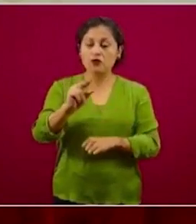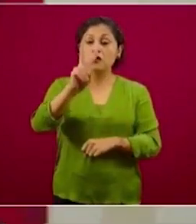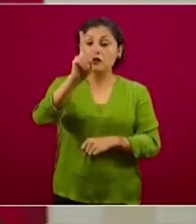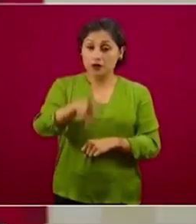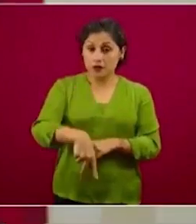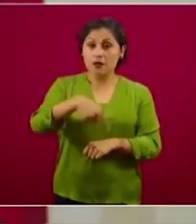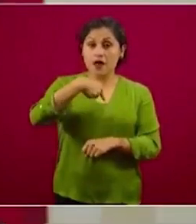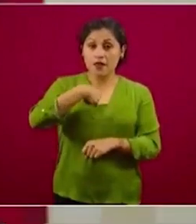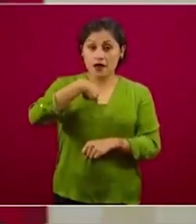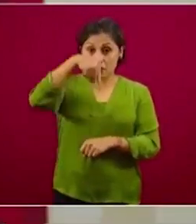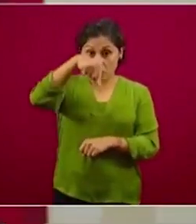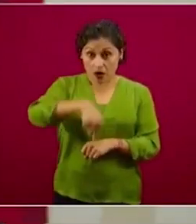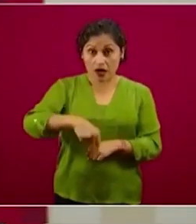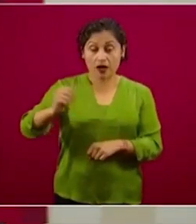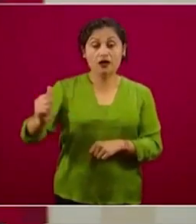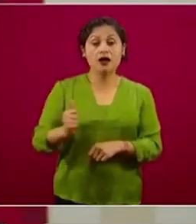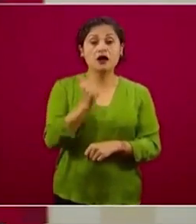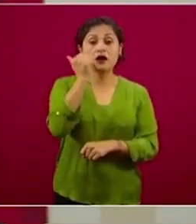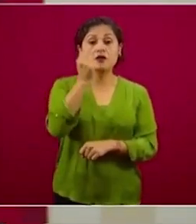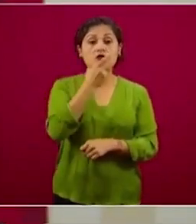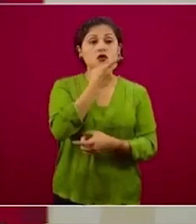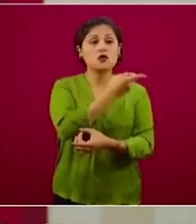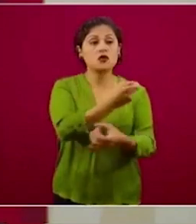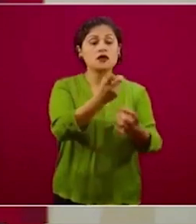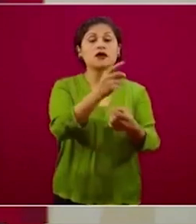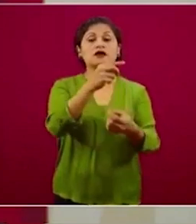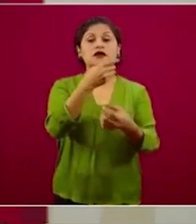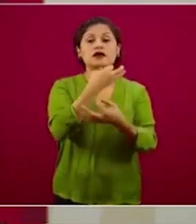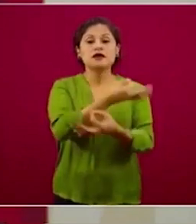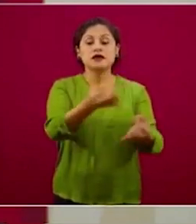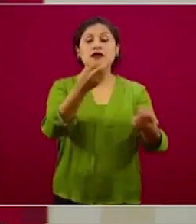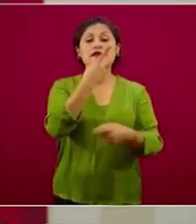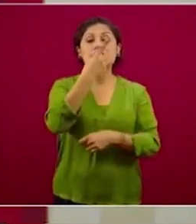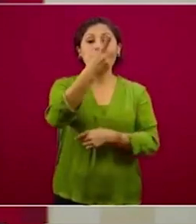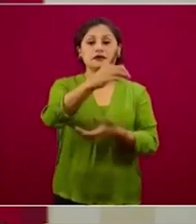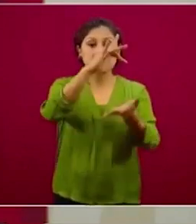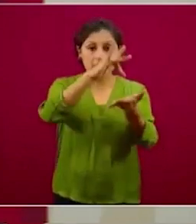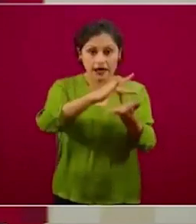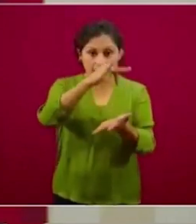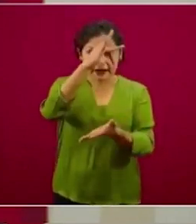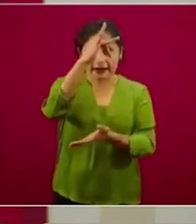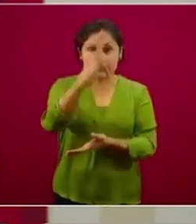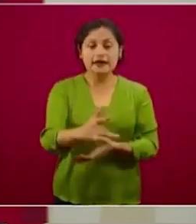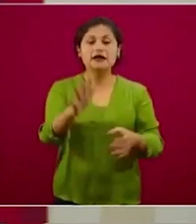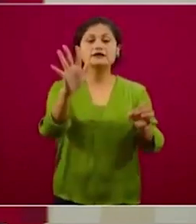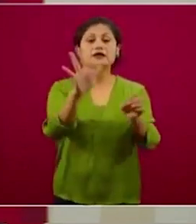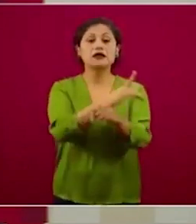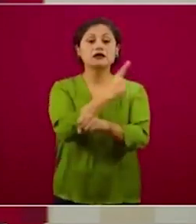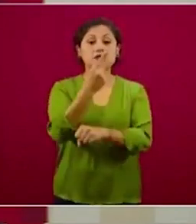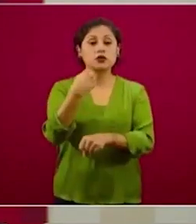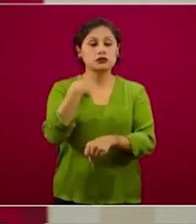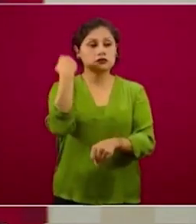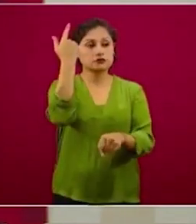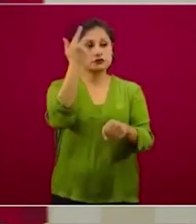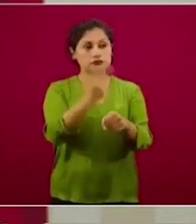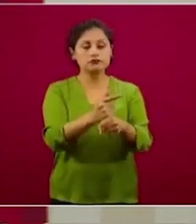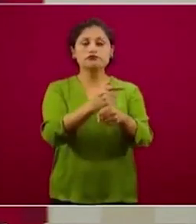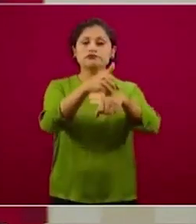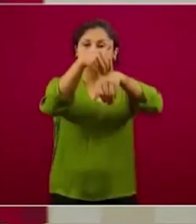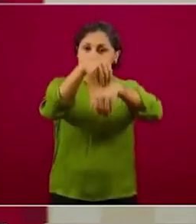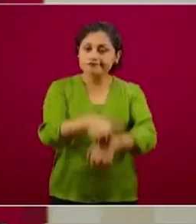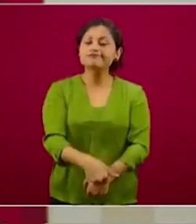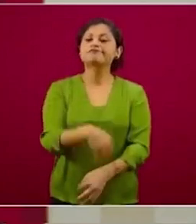población, al pueblo de México por su enorme capacidad de responder ante un reto como este